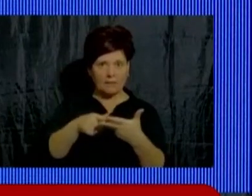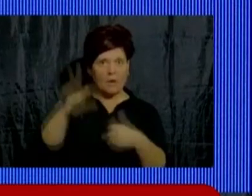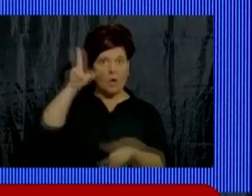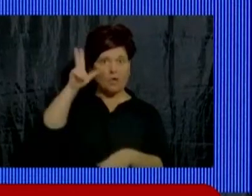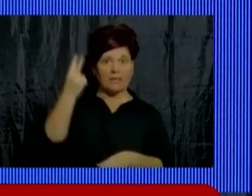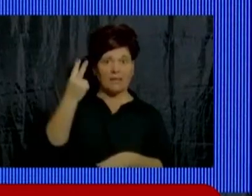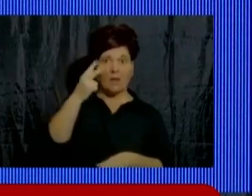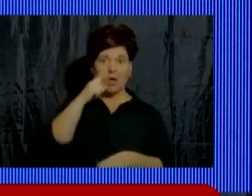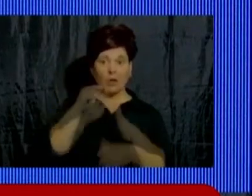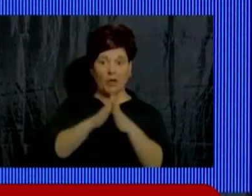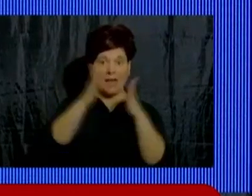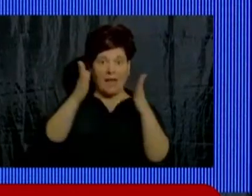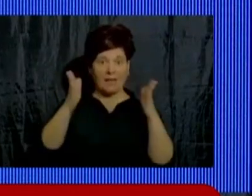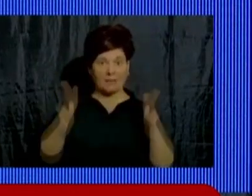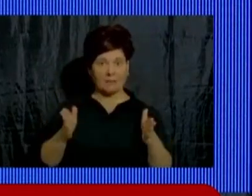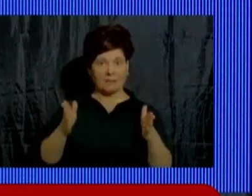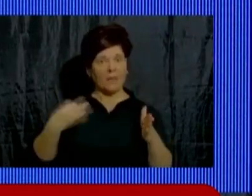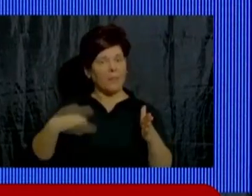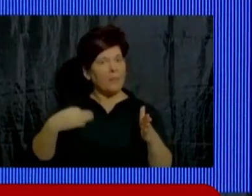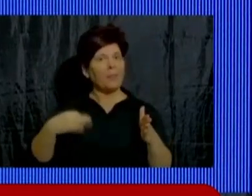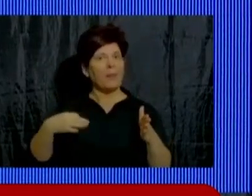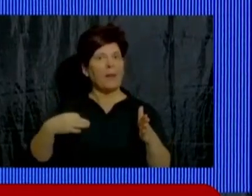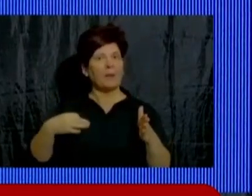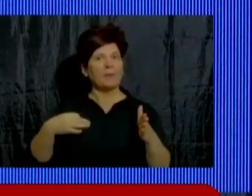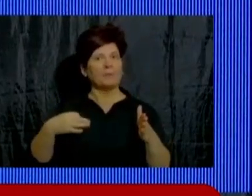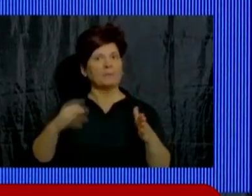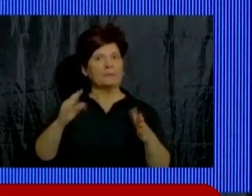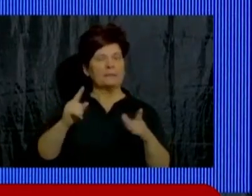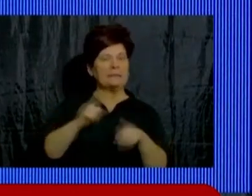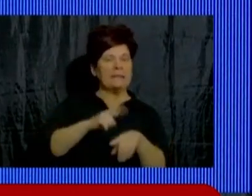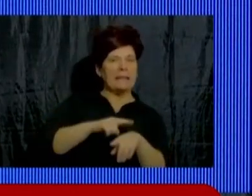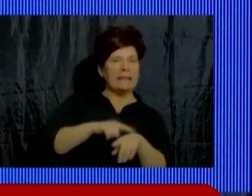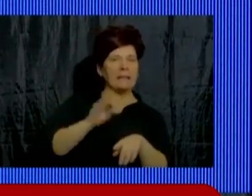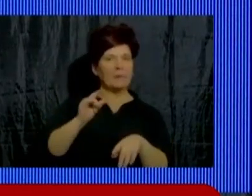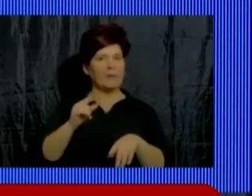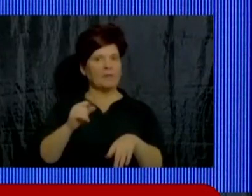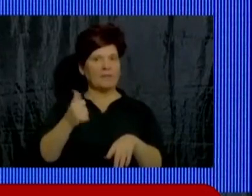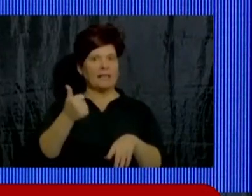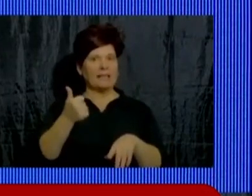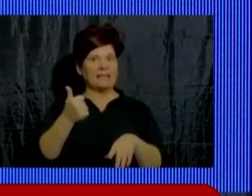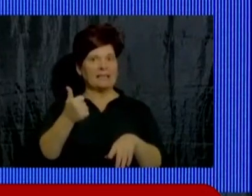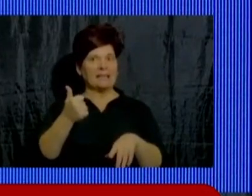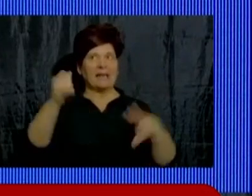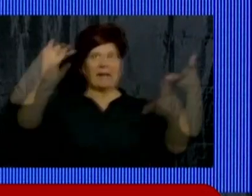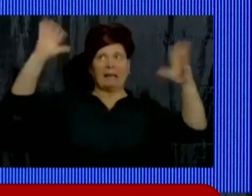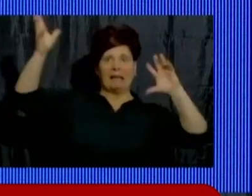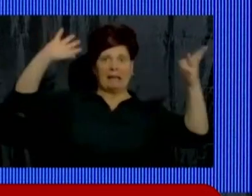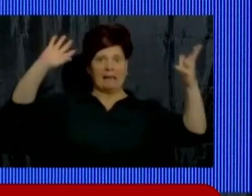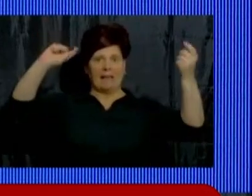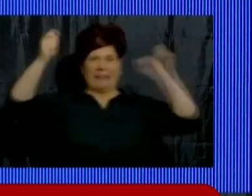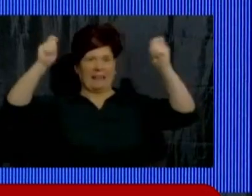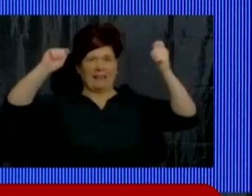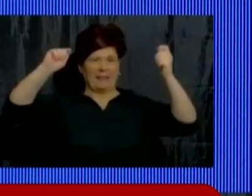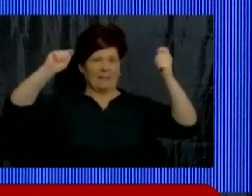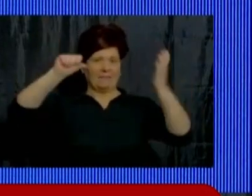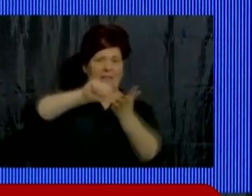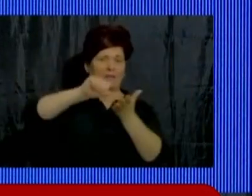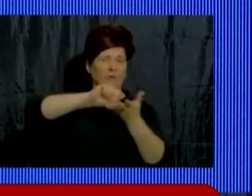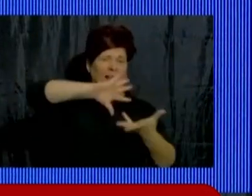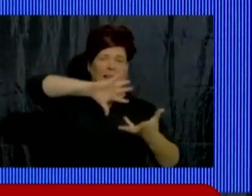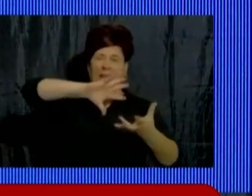hemos tenido que sobreponernos a dos temporales que con seis días de diferencia dejaron destrozos y dificultades en la ciudad